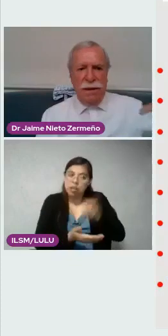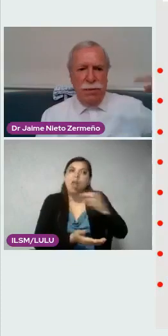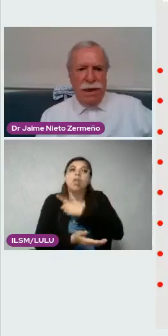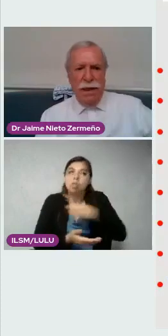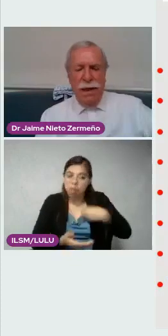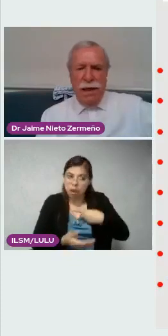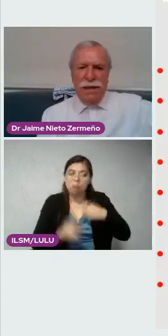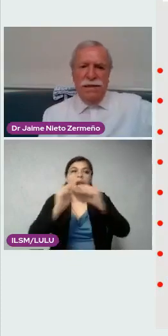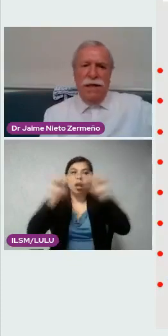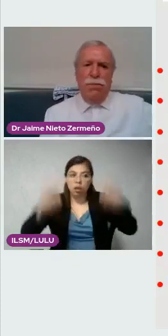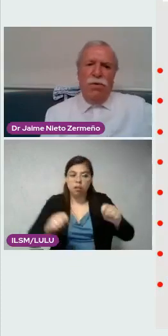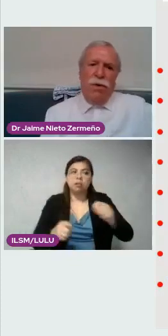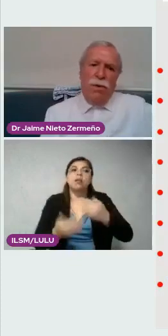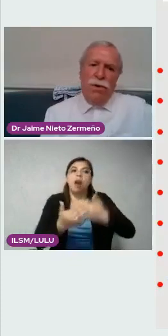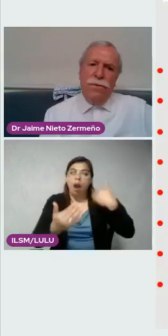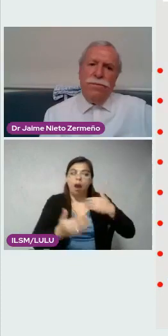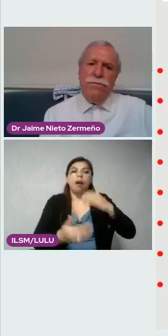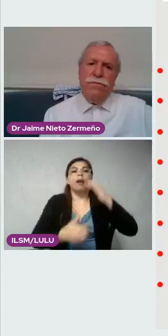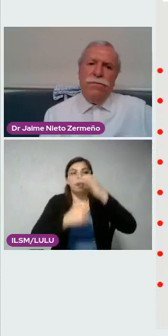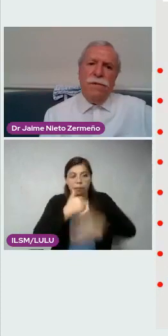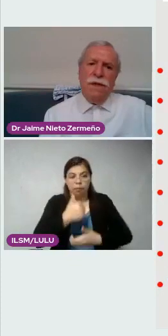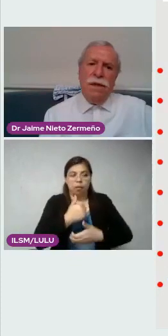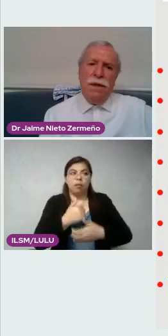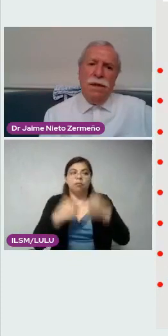antes de terminar. La que sigue, por favor.